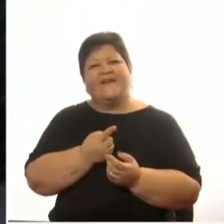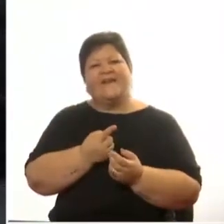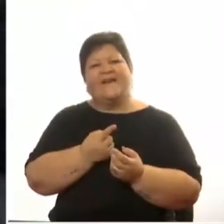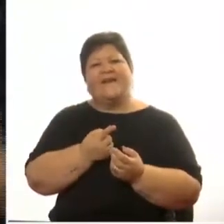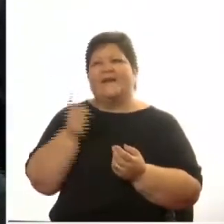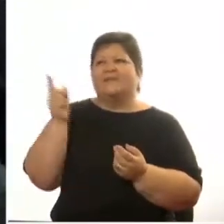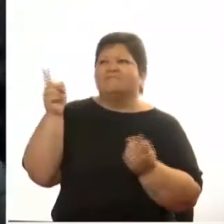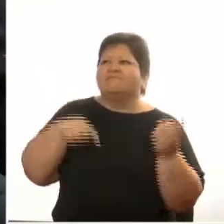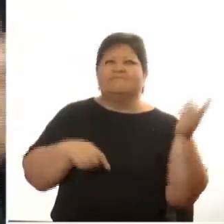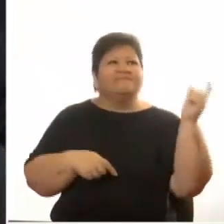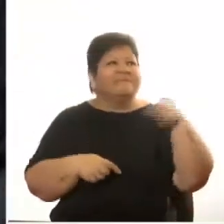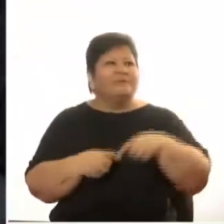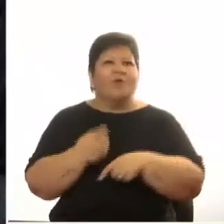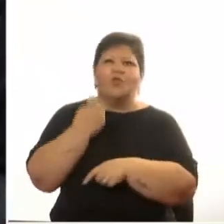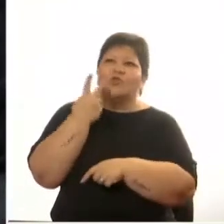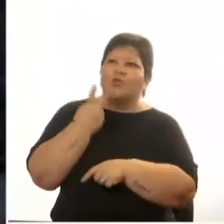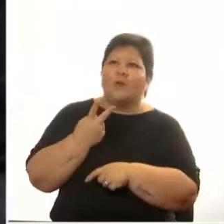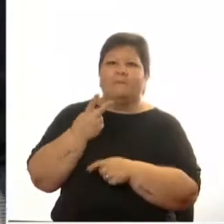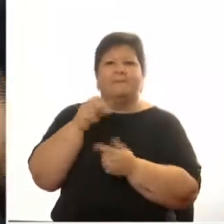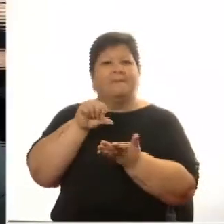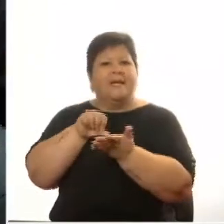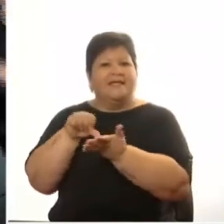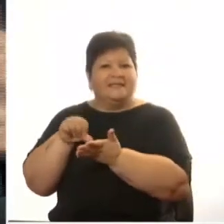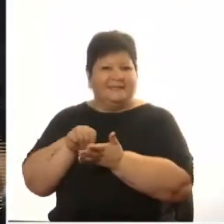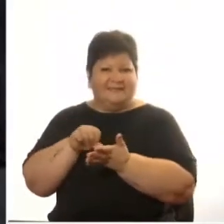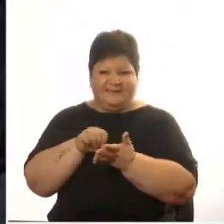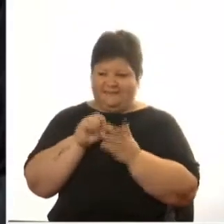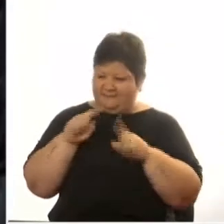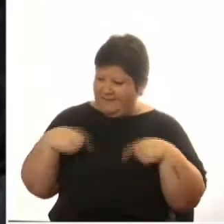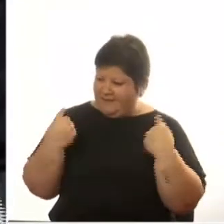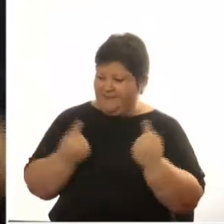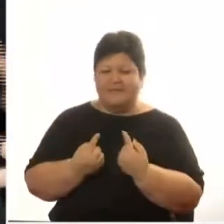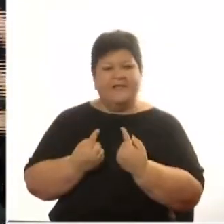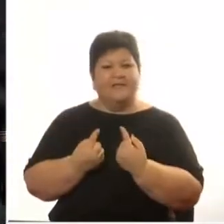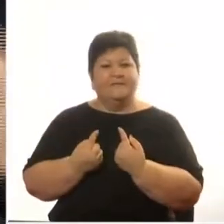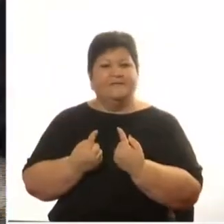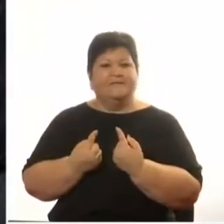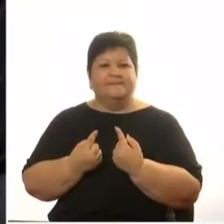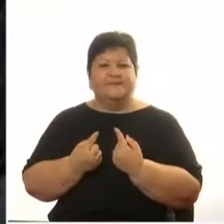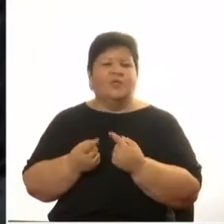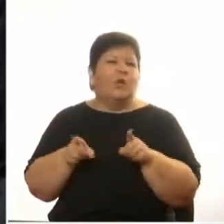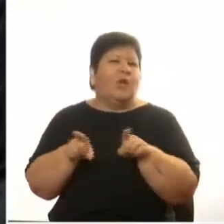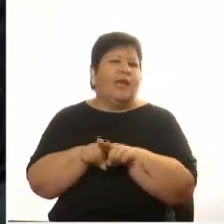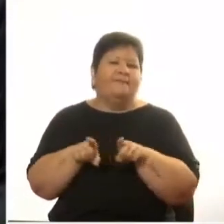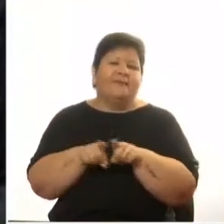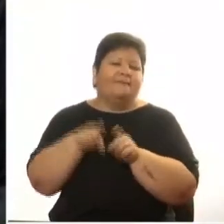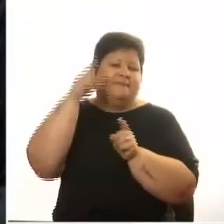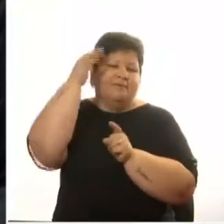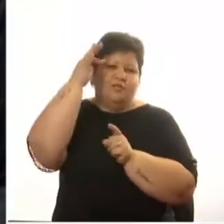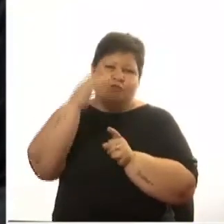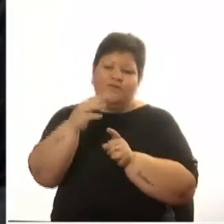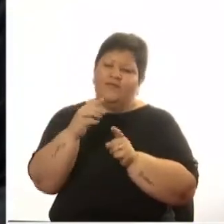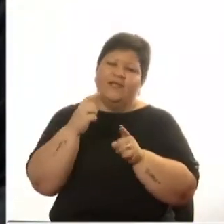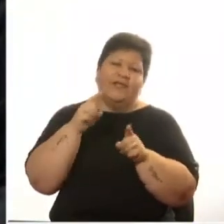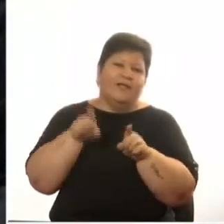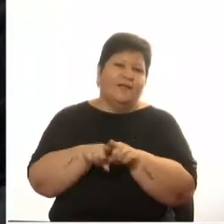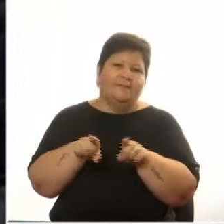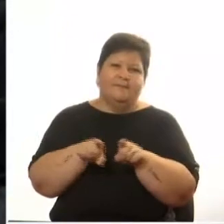somos dos países que profesamos la misma filosofía los mismos principios